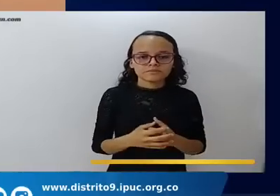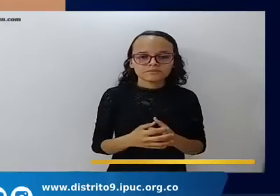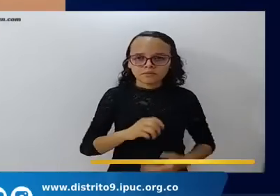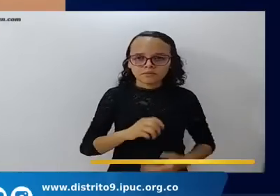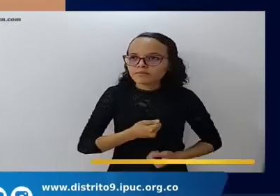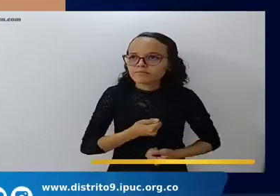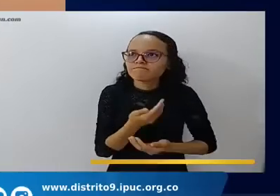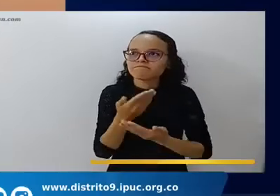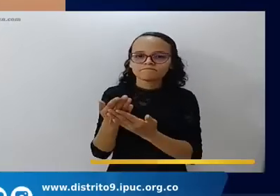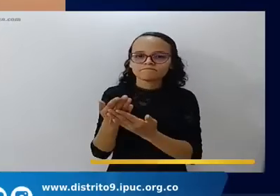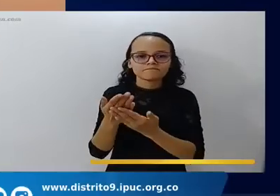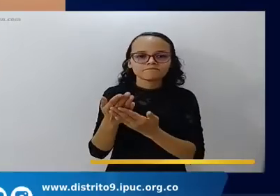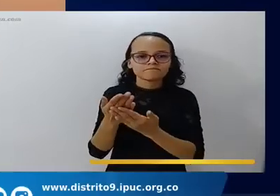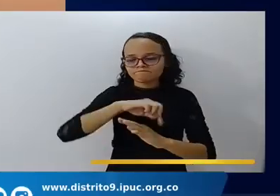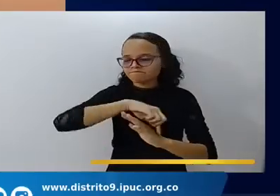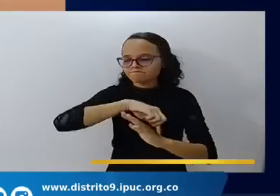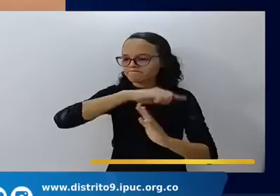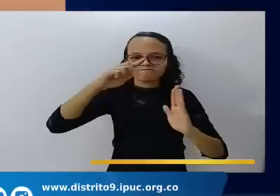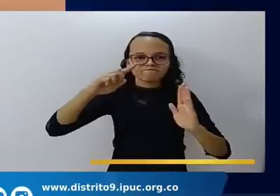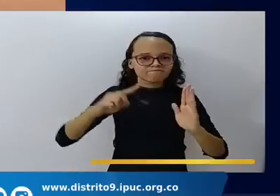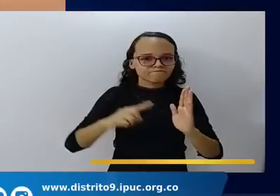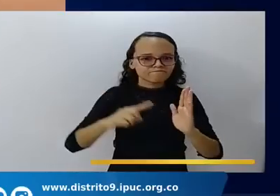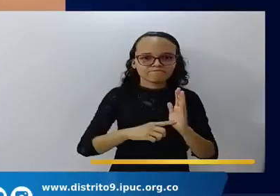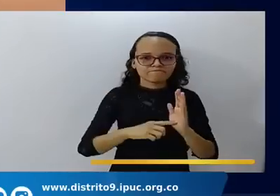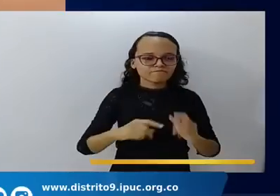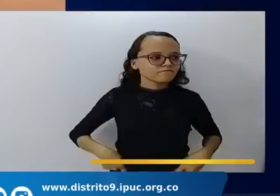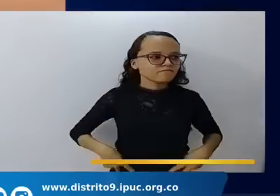entregué totalmente a mi Jesús.